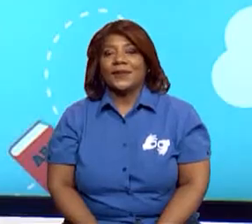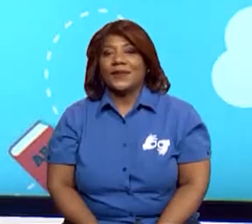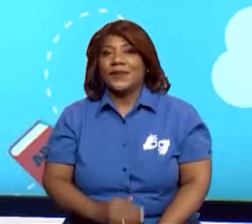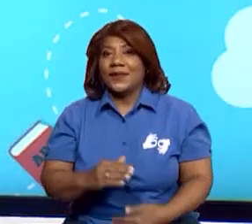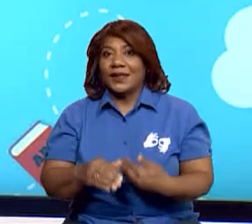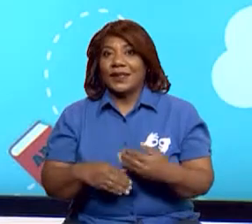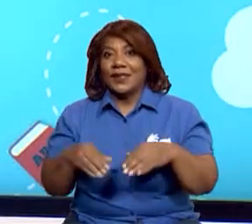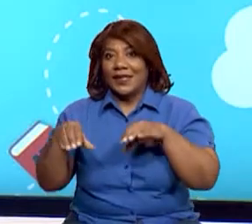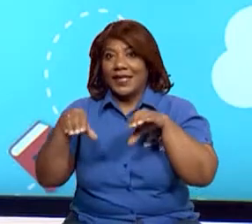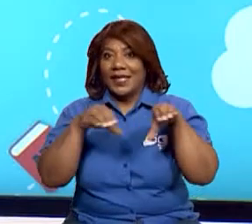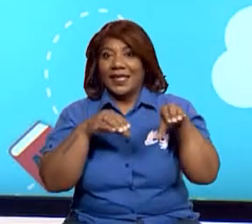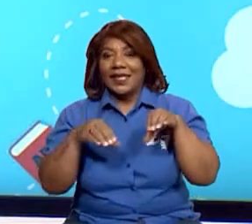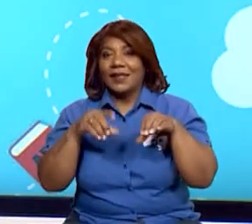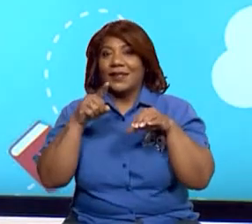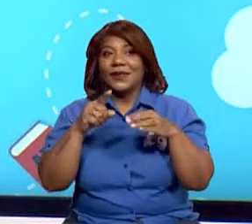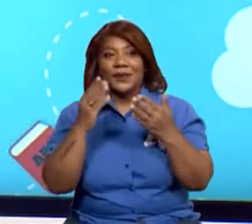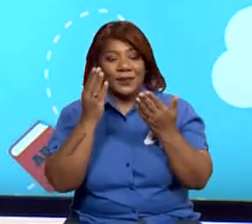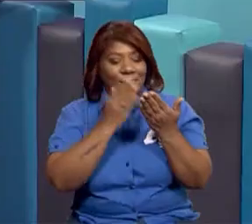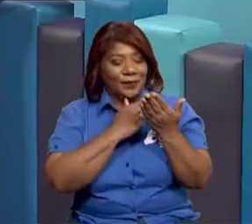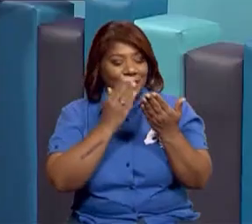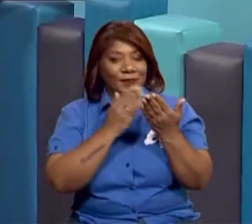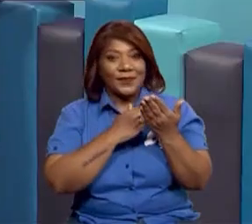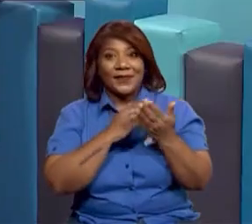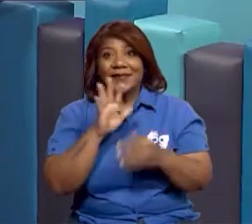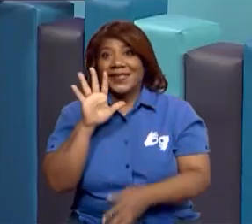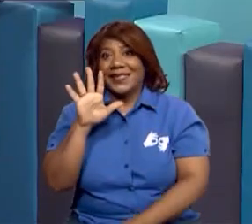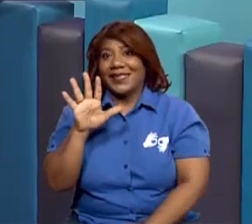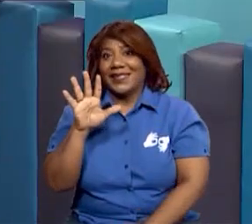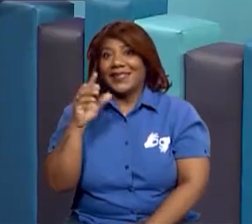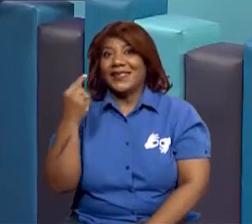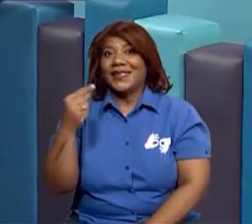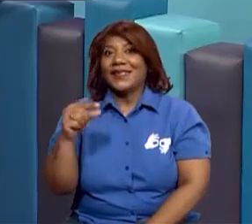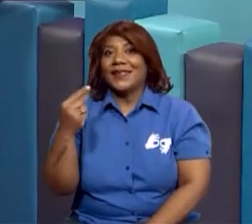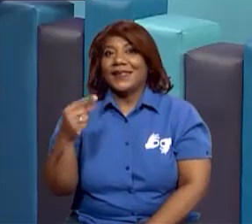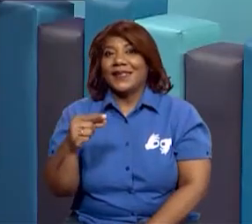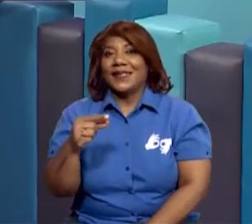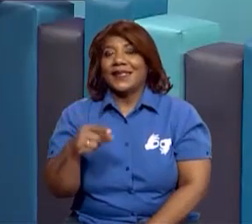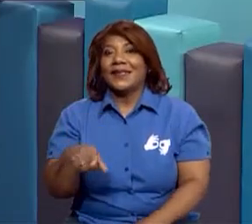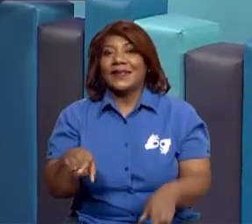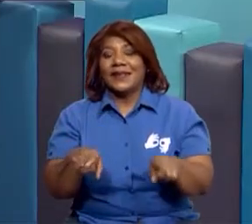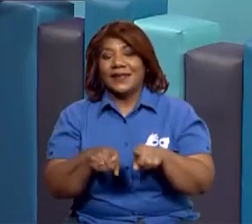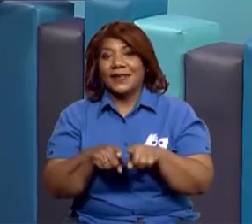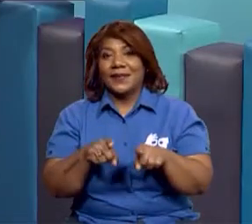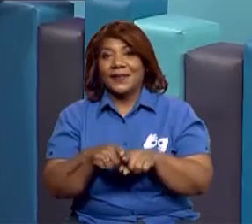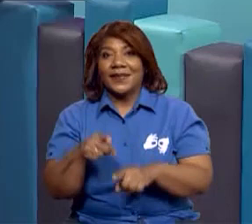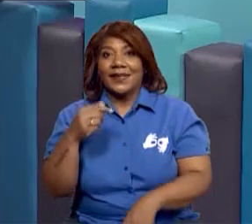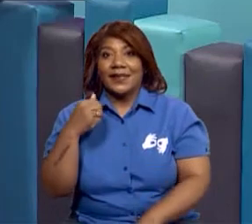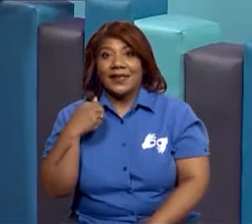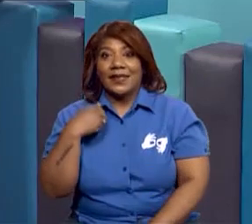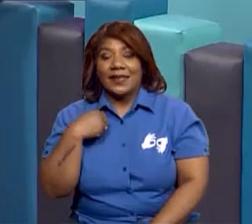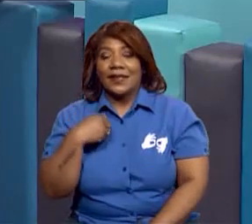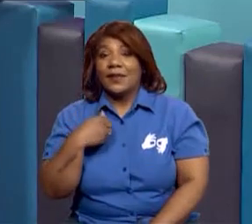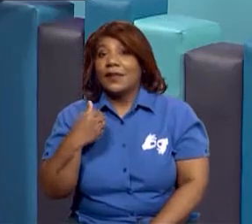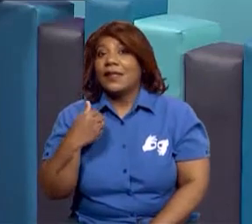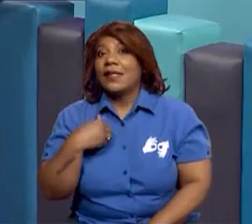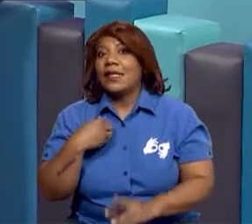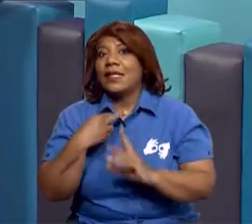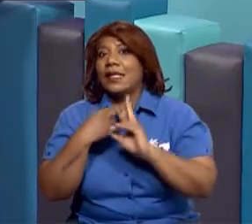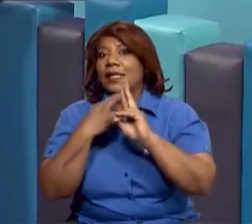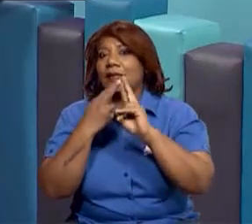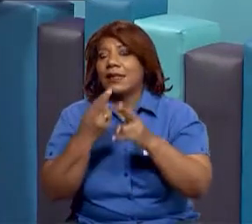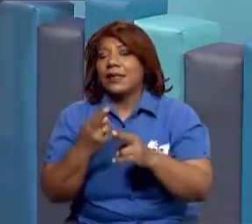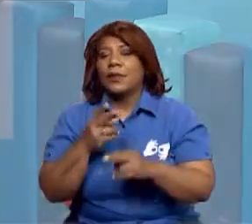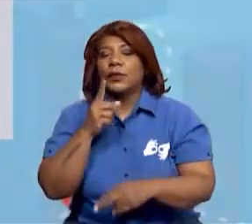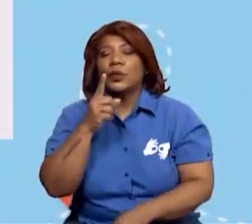todas estas actividades las vas a encontrar en tu libro de quinto grado de ciencias sociales. También tenemos acá que vas a responder con tus